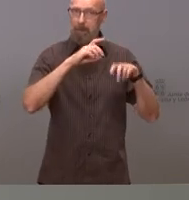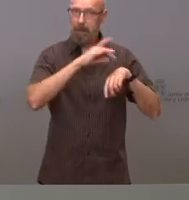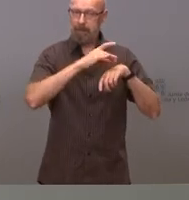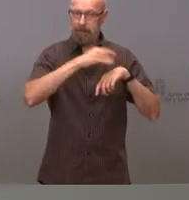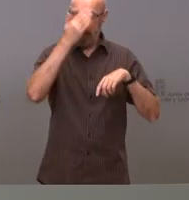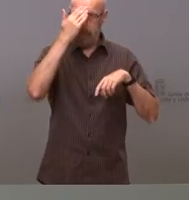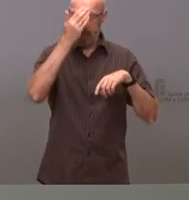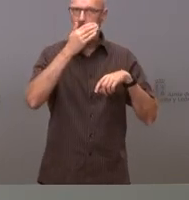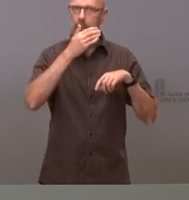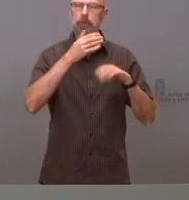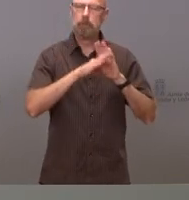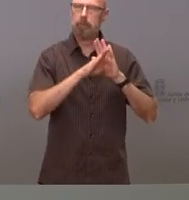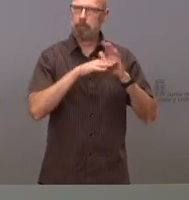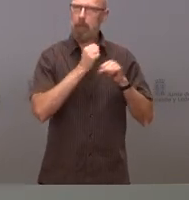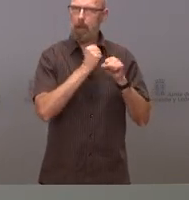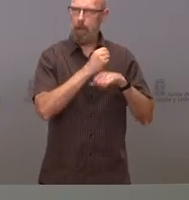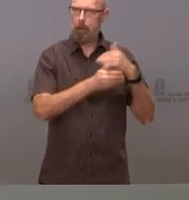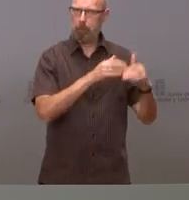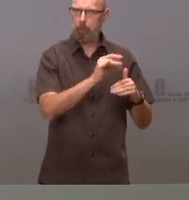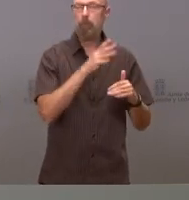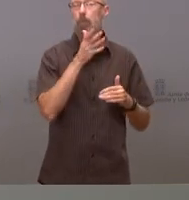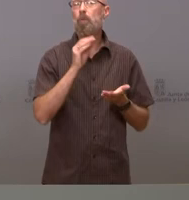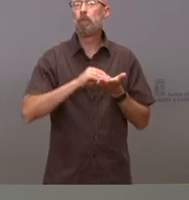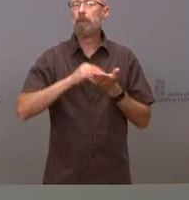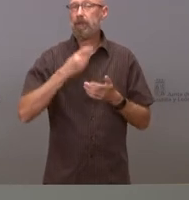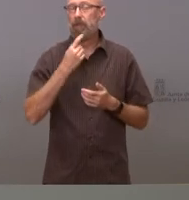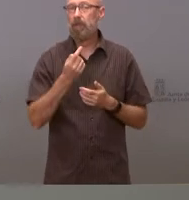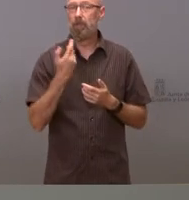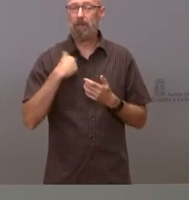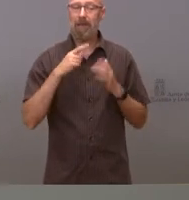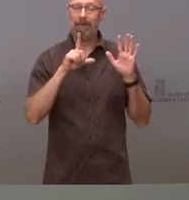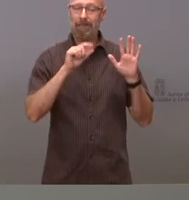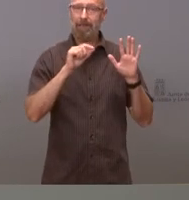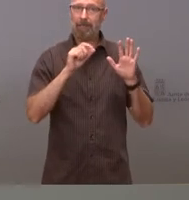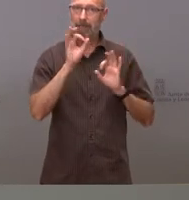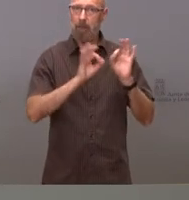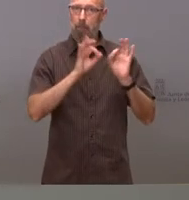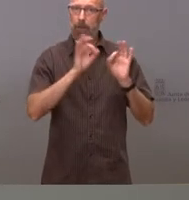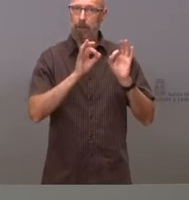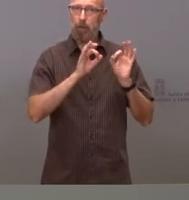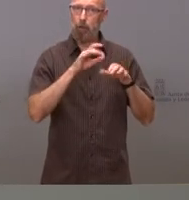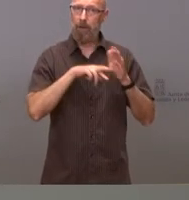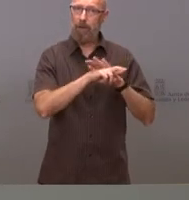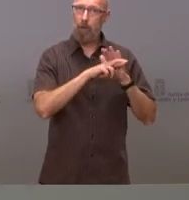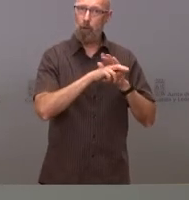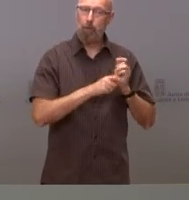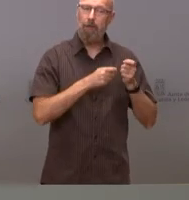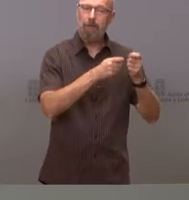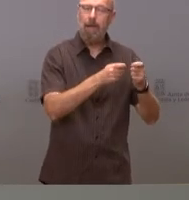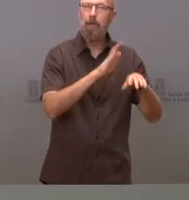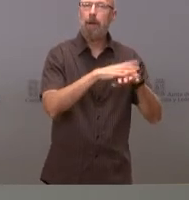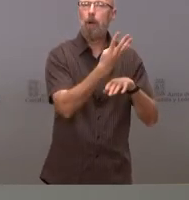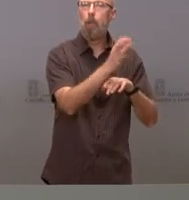entre otras cosas porque como hemos comentado muchas veces el 60% de los recursos atienden al 40% de la población pero estamos viendo